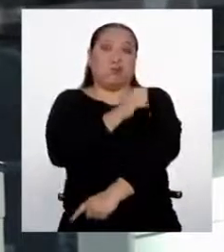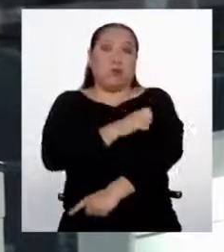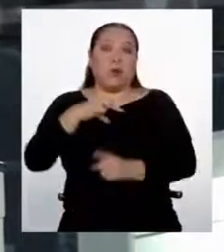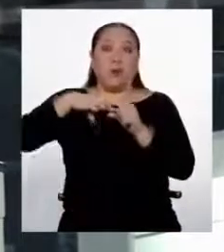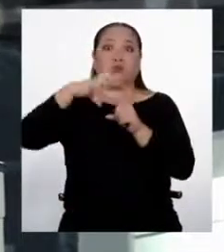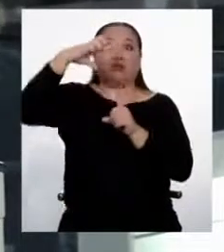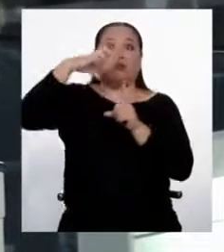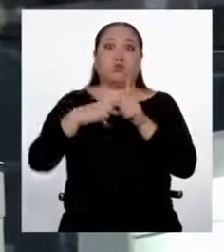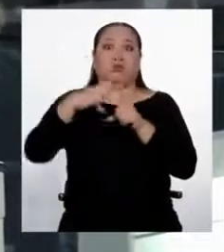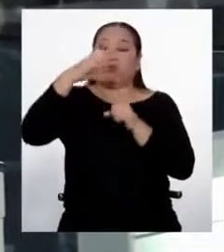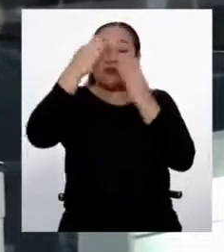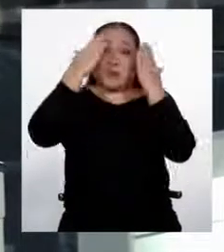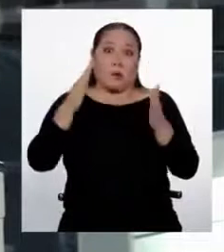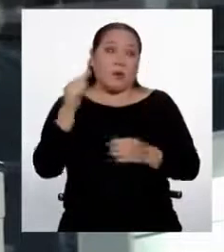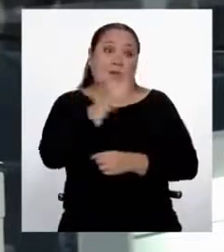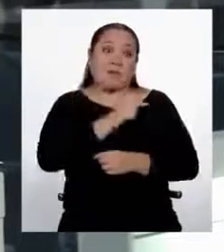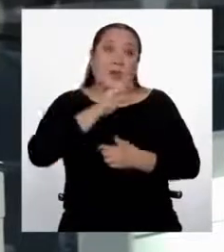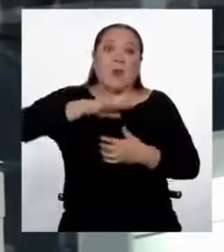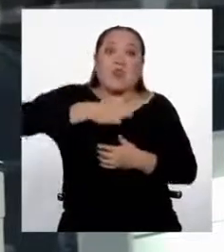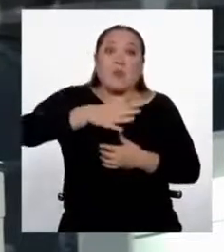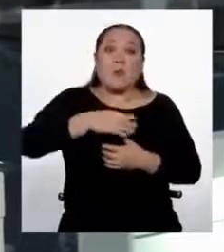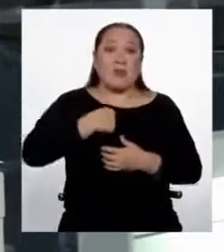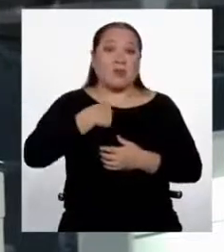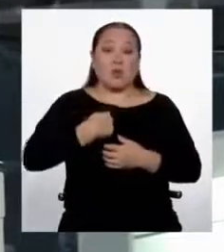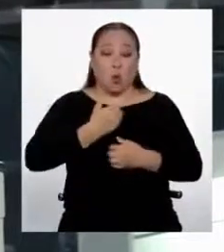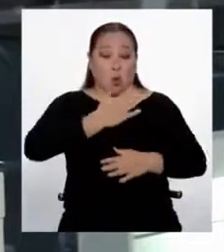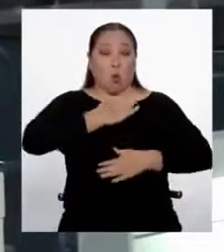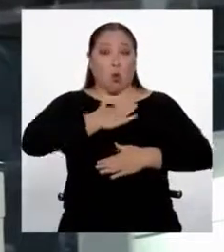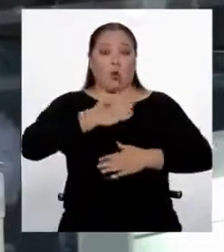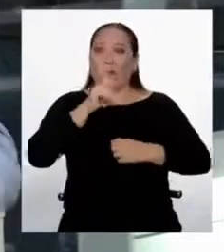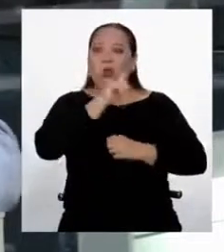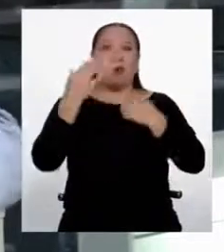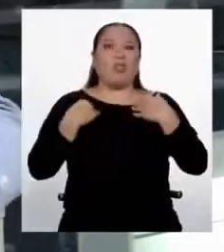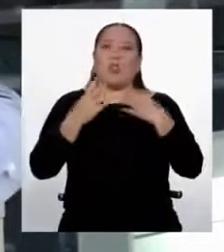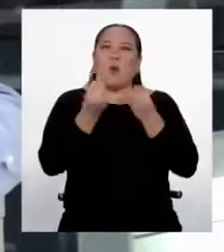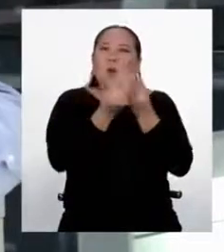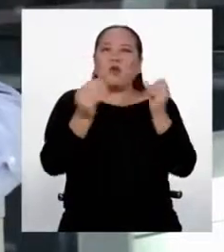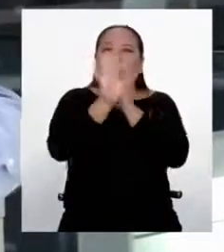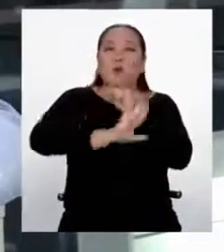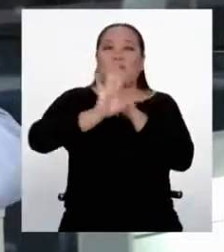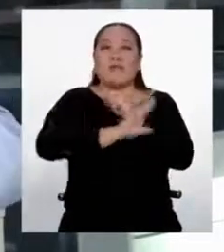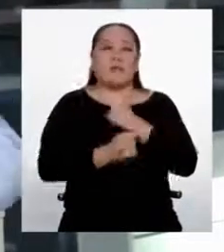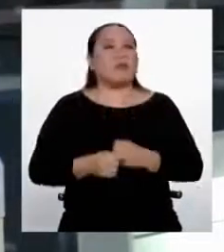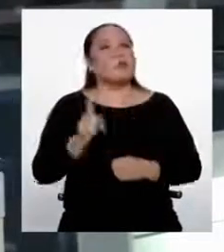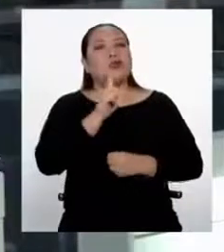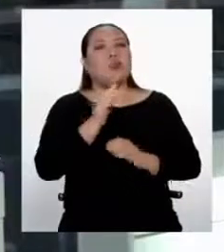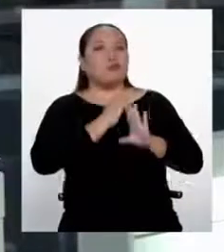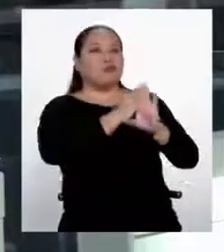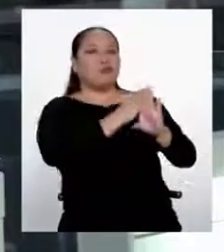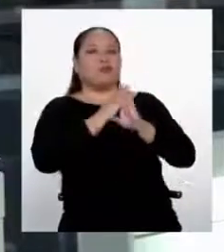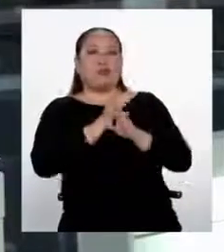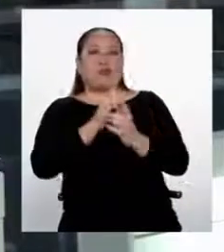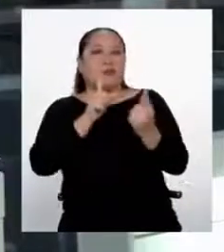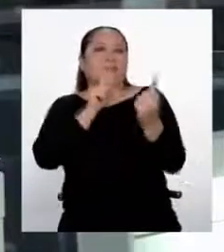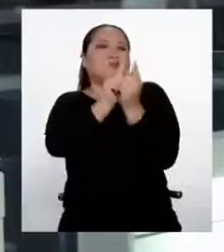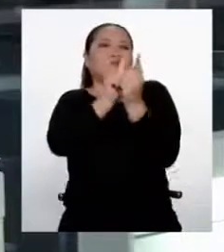necesariamente vamos a pasarla tan bien si es que nos va a infectar el coronavirus. Evitar un poco el contacto con cualquier persona